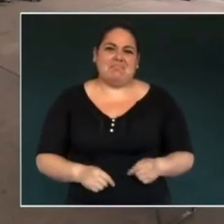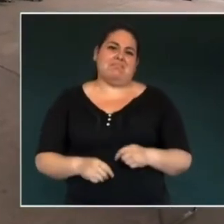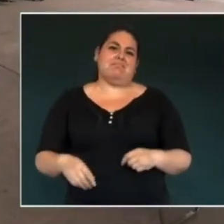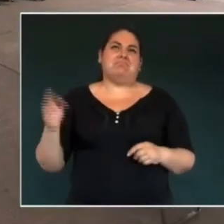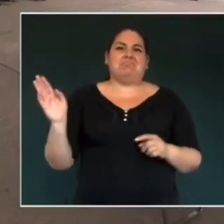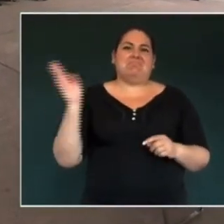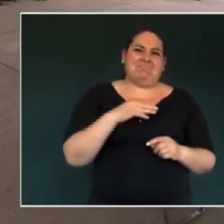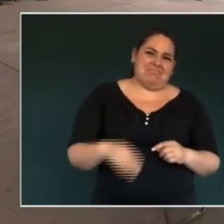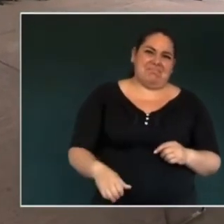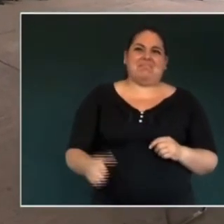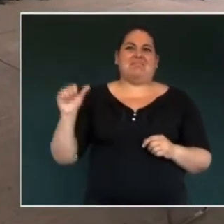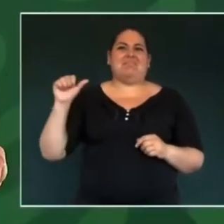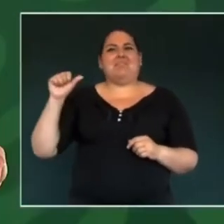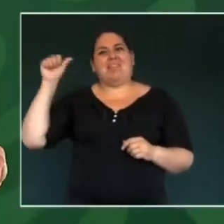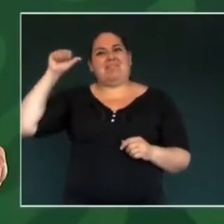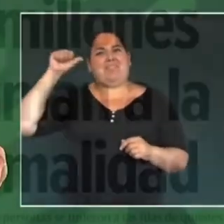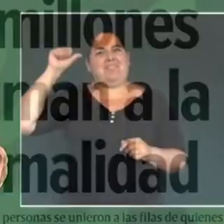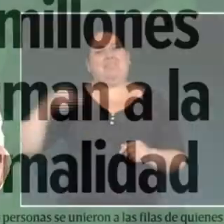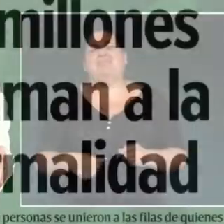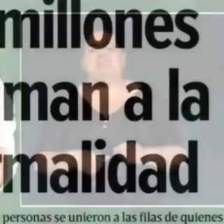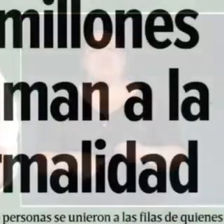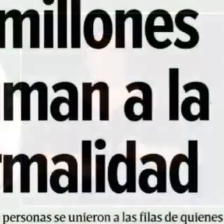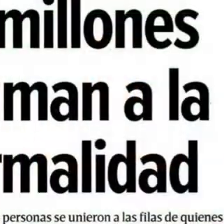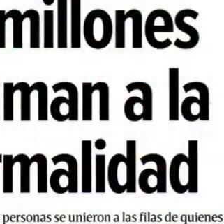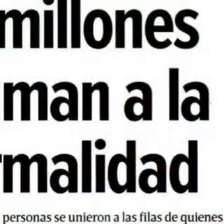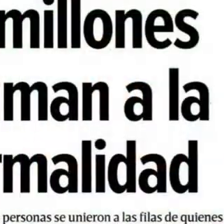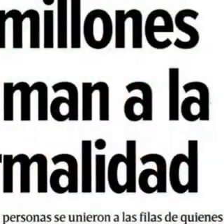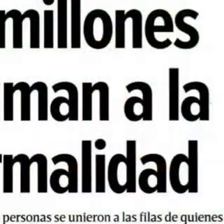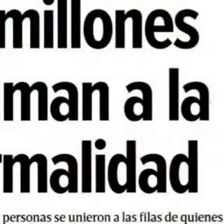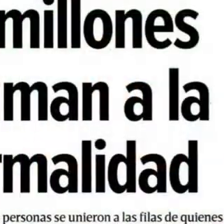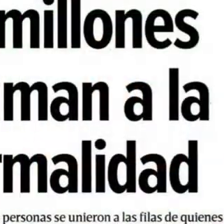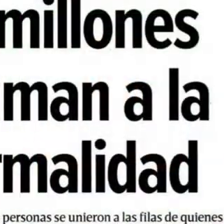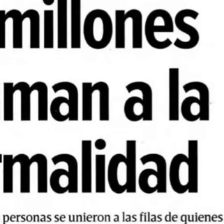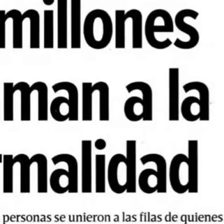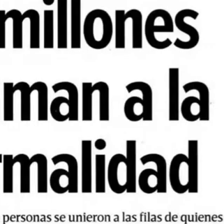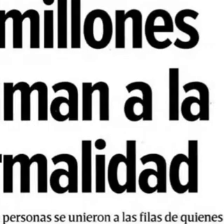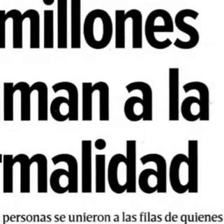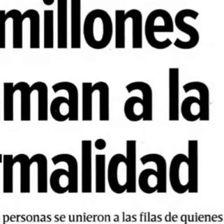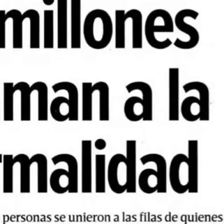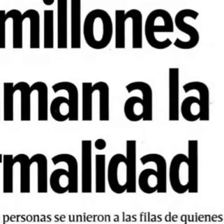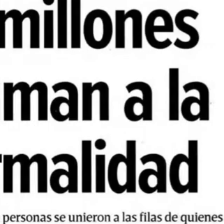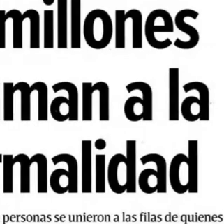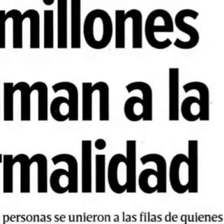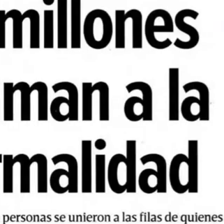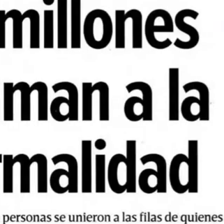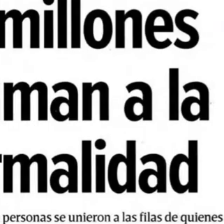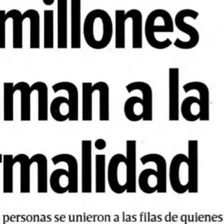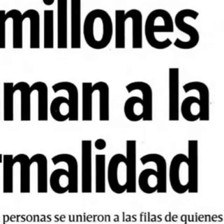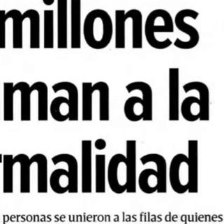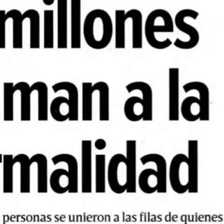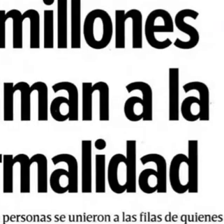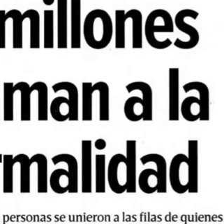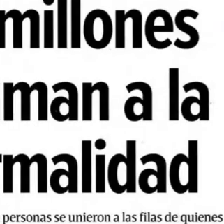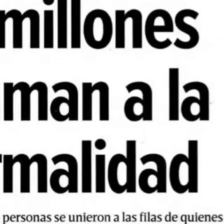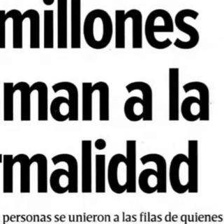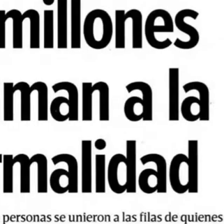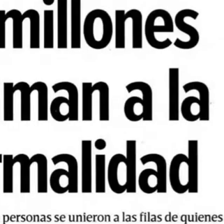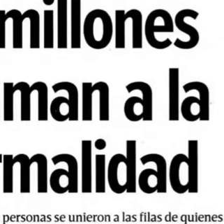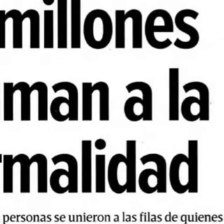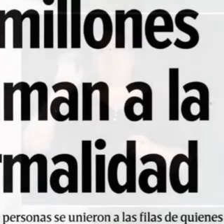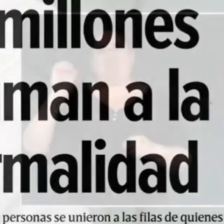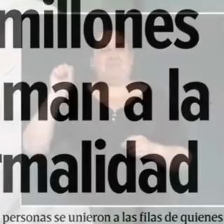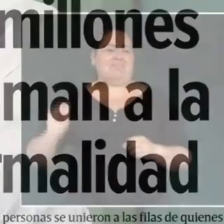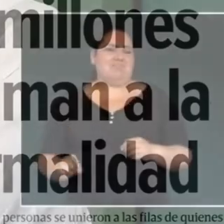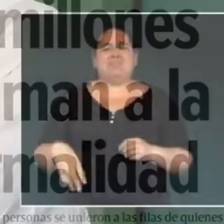mes fue abril, se perdieron 555 mil empleos. Y es cuando se cierran Los Cabos y Cancún,